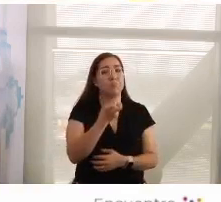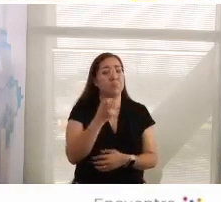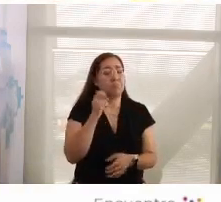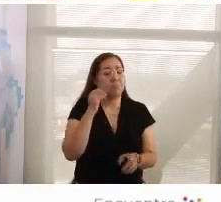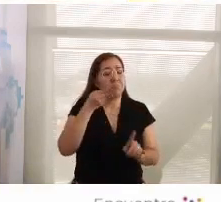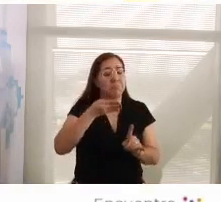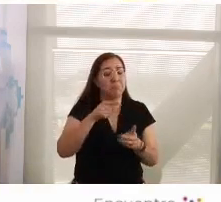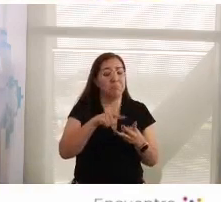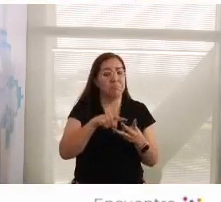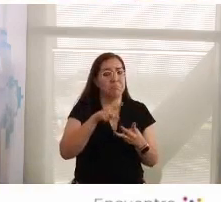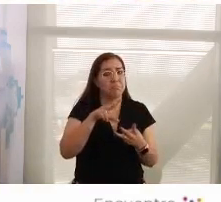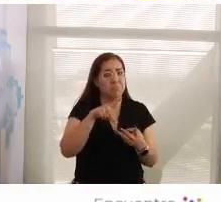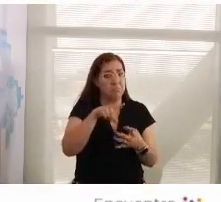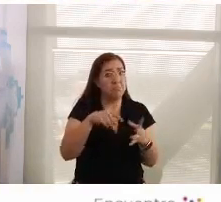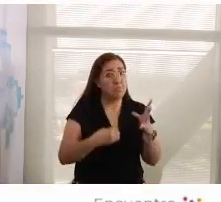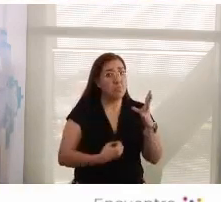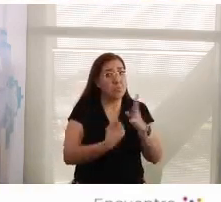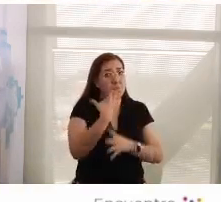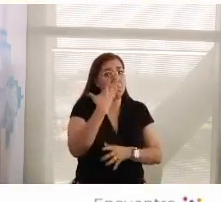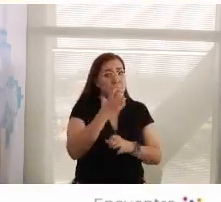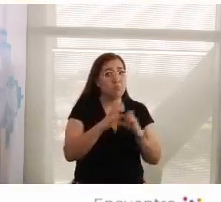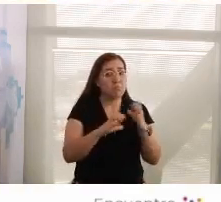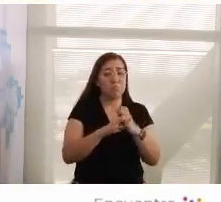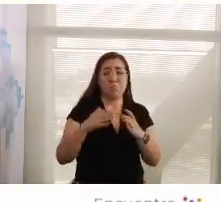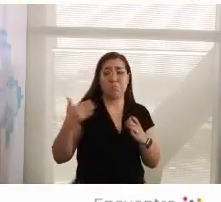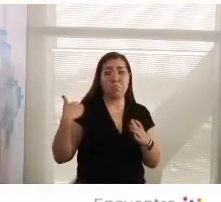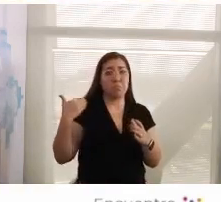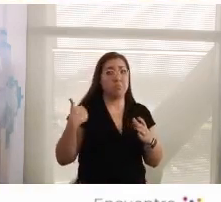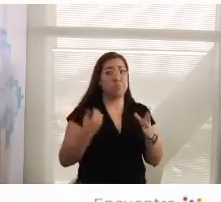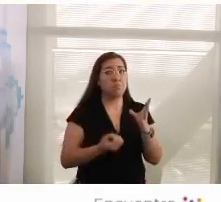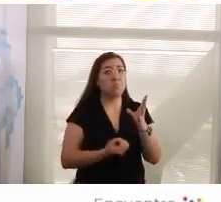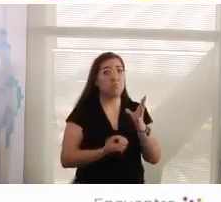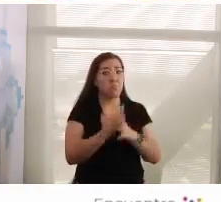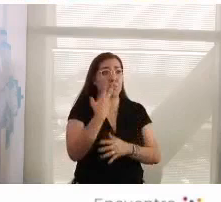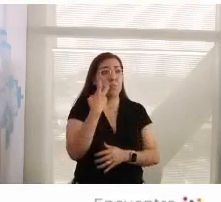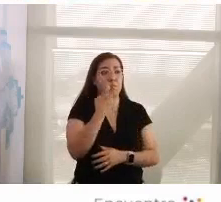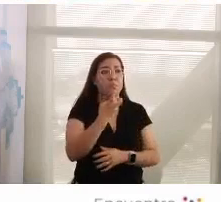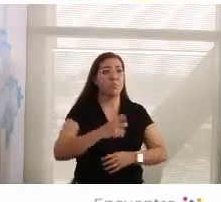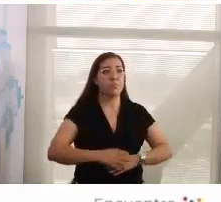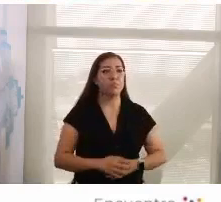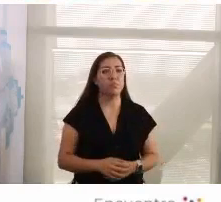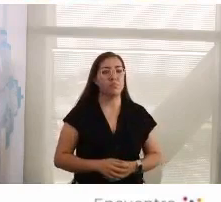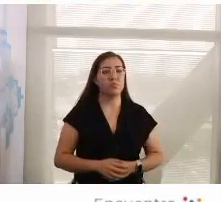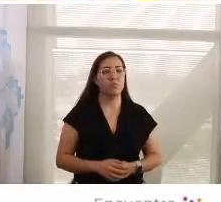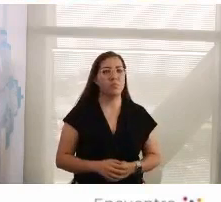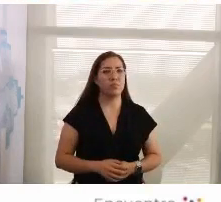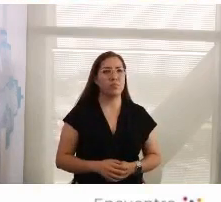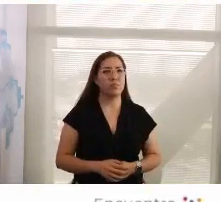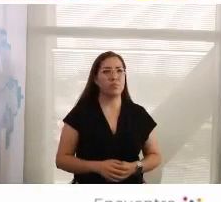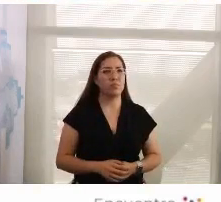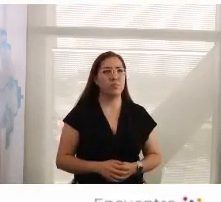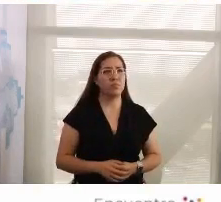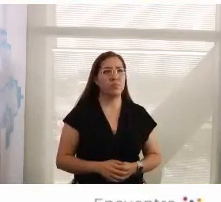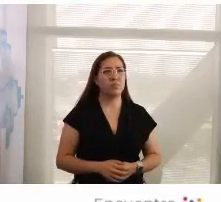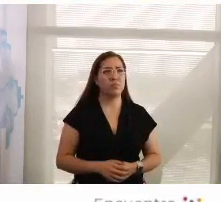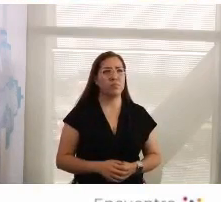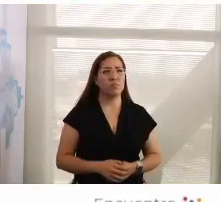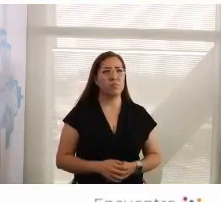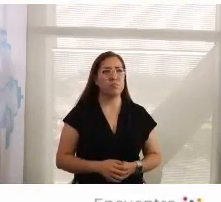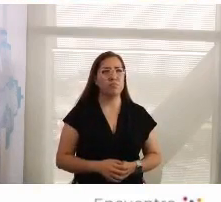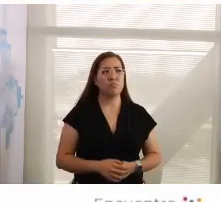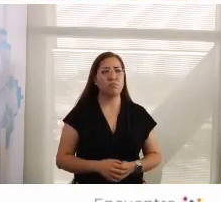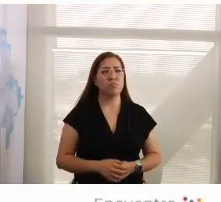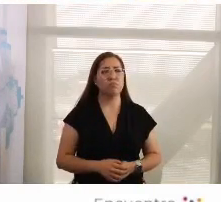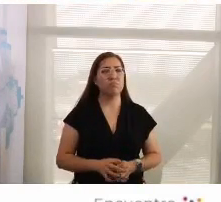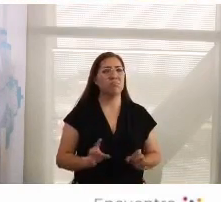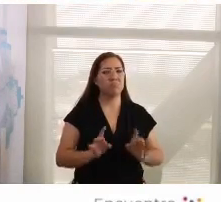novedoso novedoso creo que esa es la palabra en español novedoso es que hubo una emergencia hubo